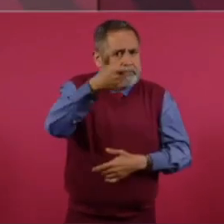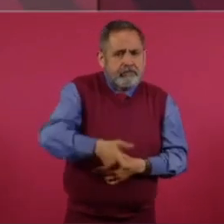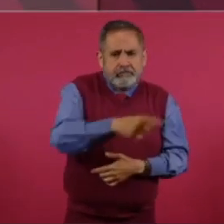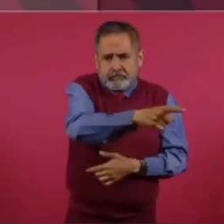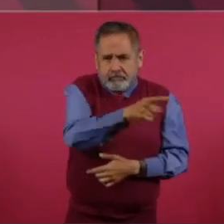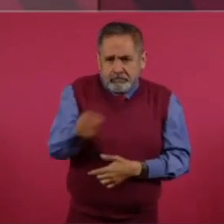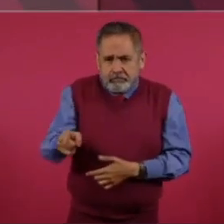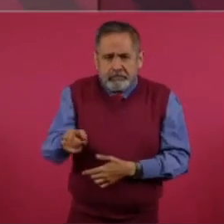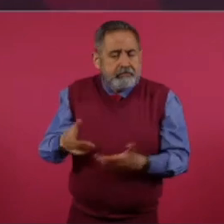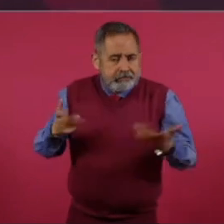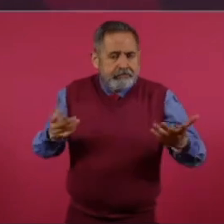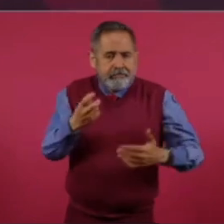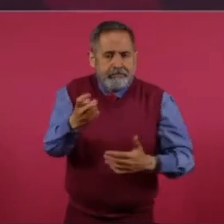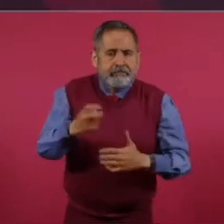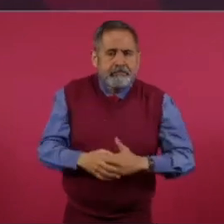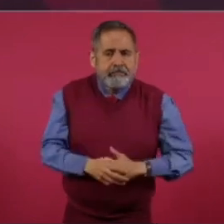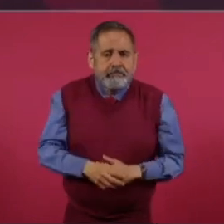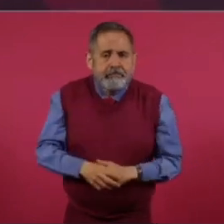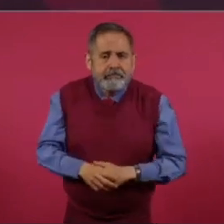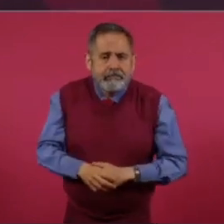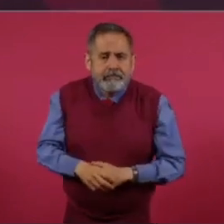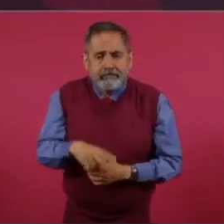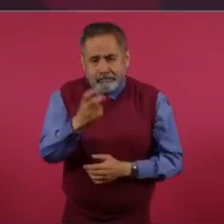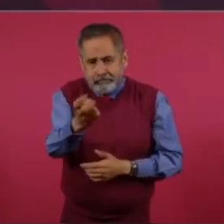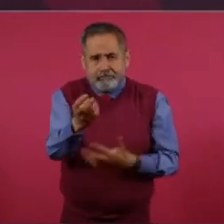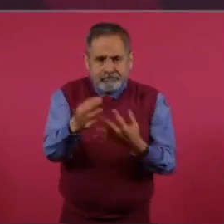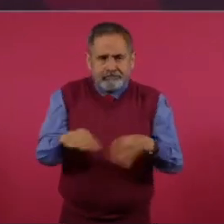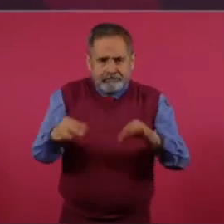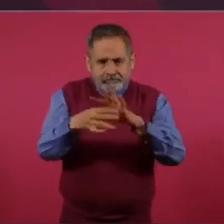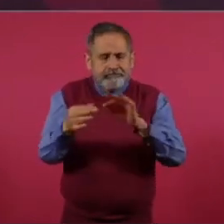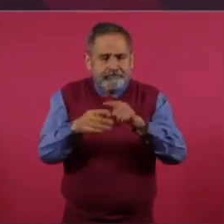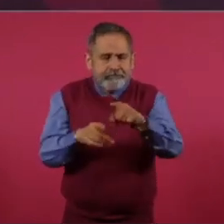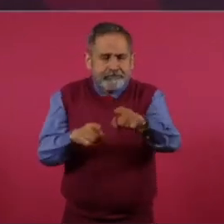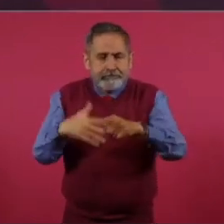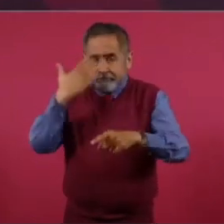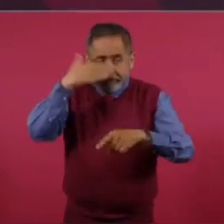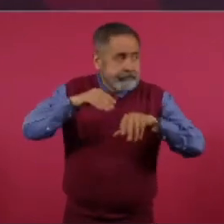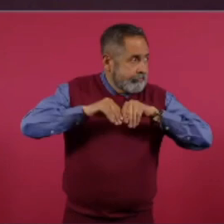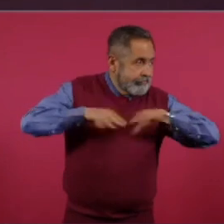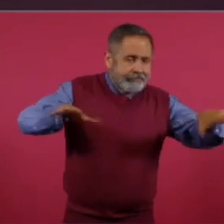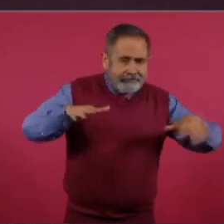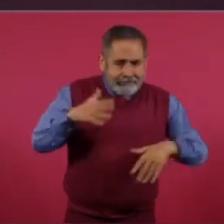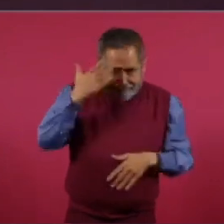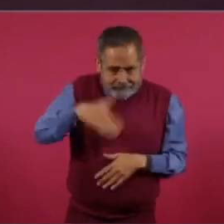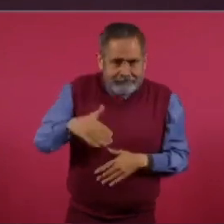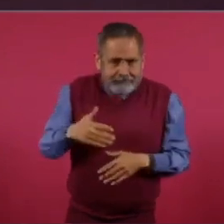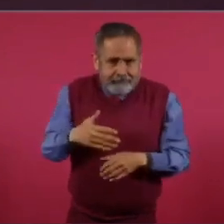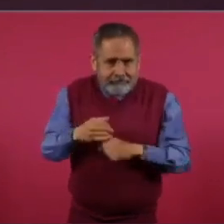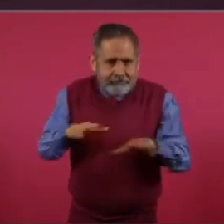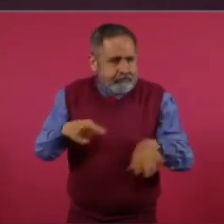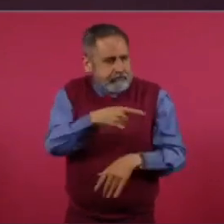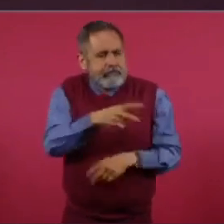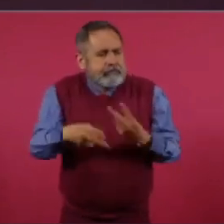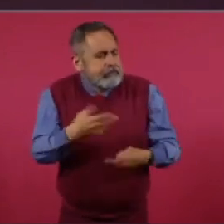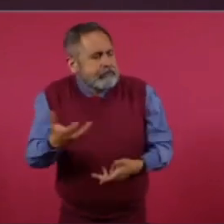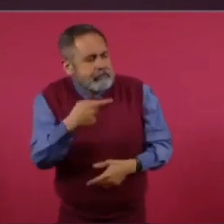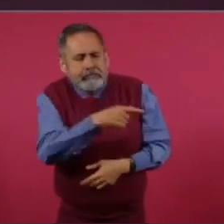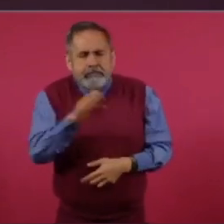Pero por eso es importante que se sepa, ¿qué van a hacer?